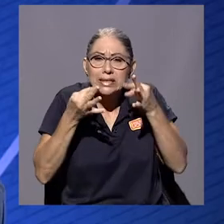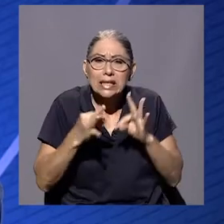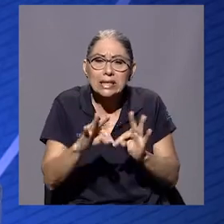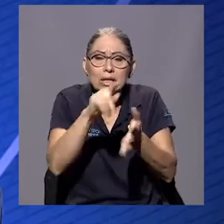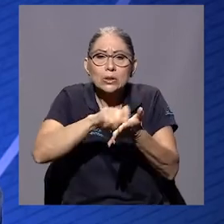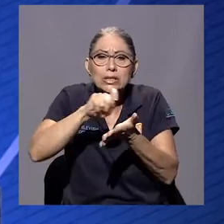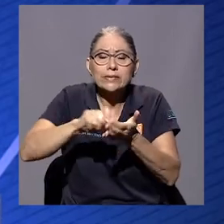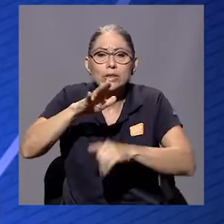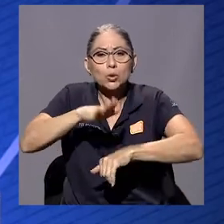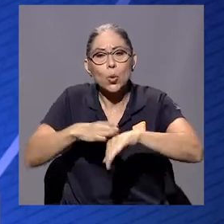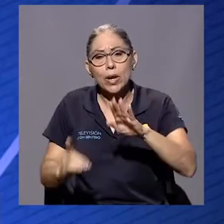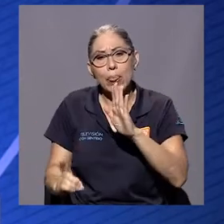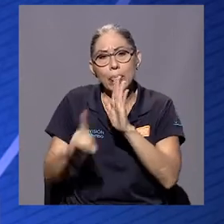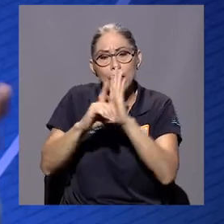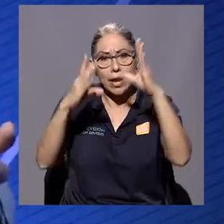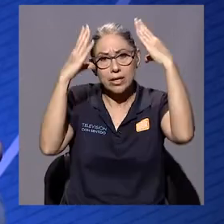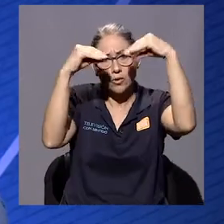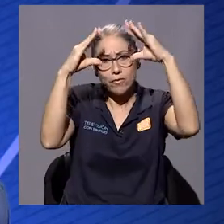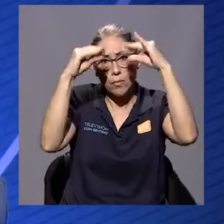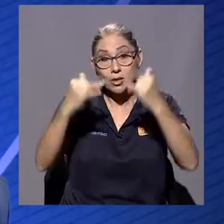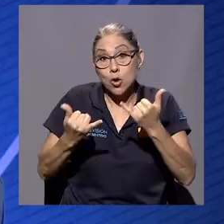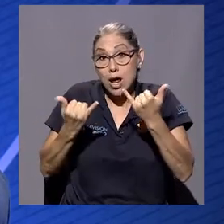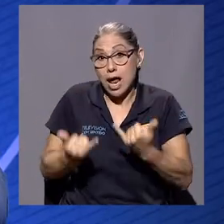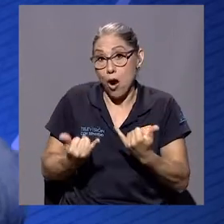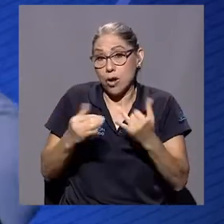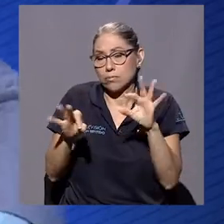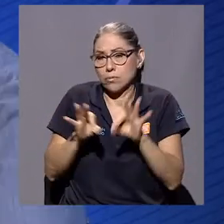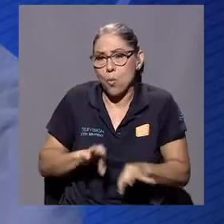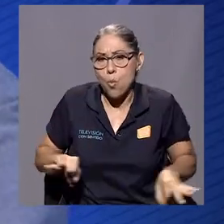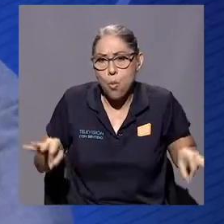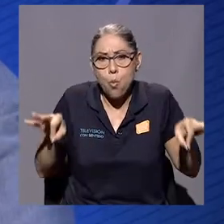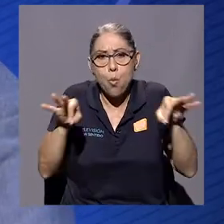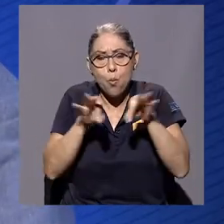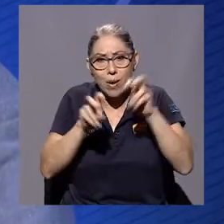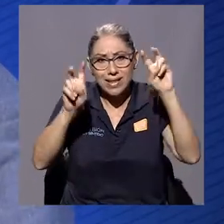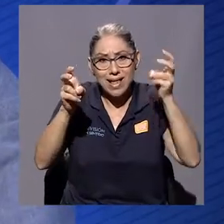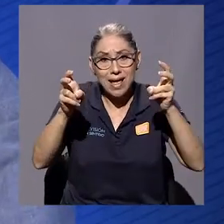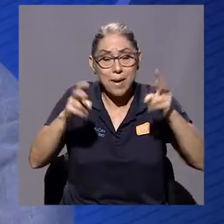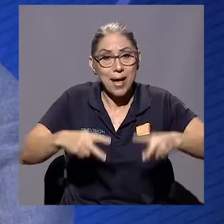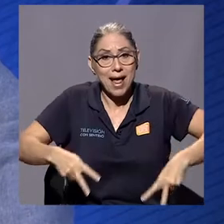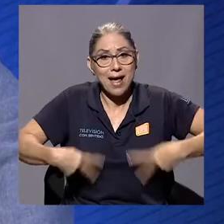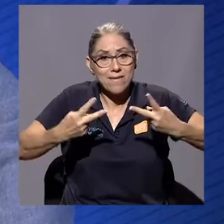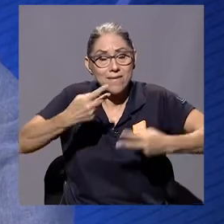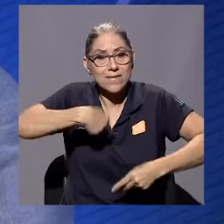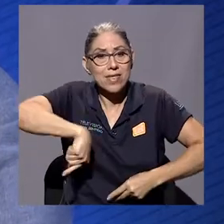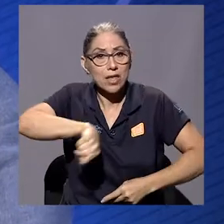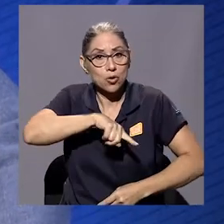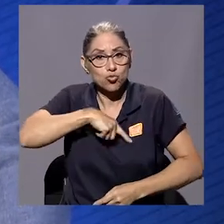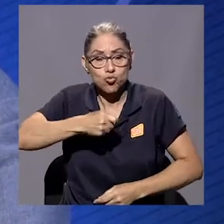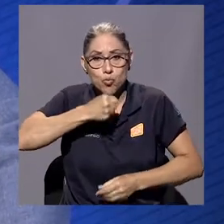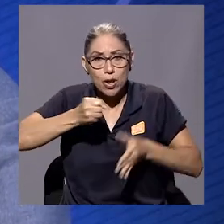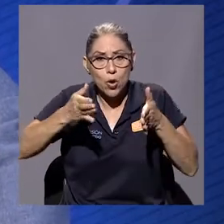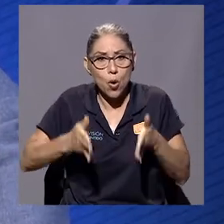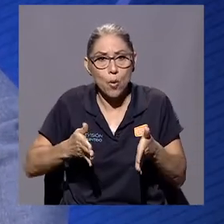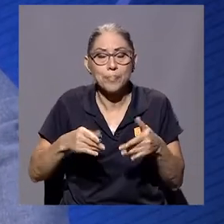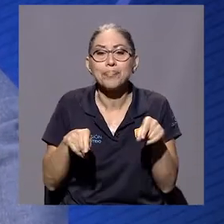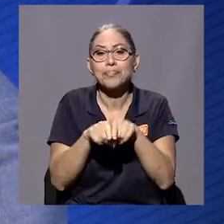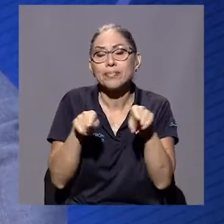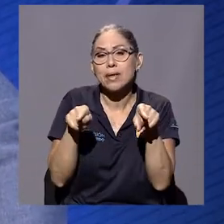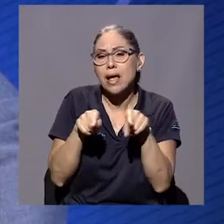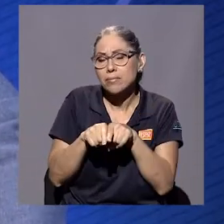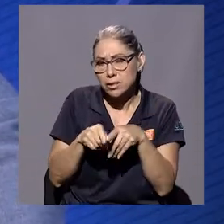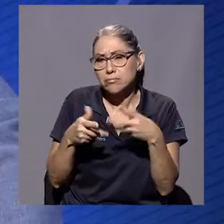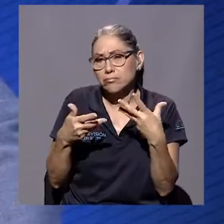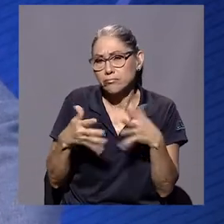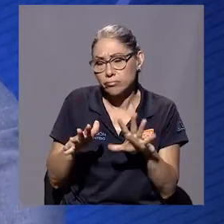escribir sobre el derecho a la información, que hoy es un tema trascendental en la vida de nosotros los periodistas y que se ha convertido en algunos